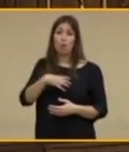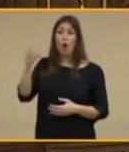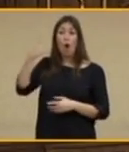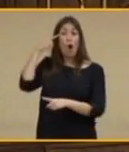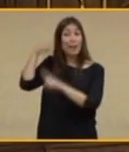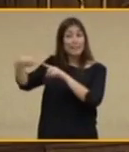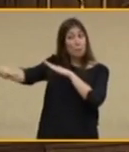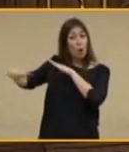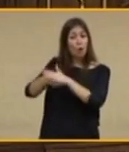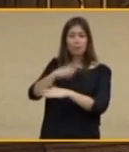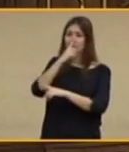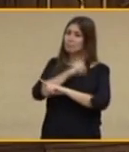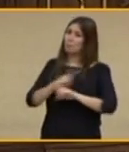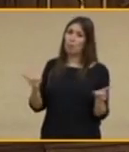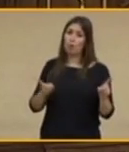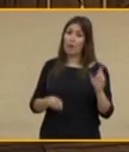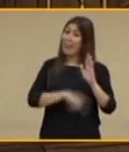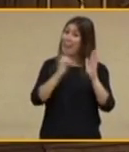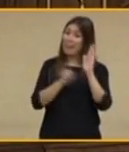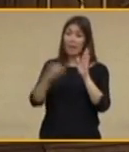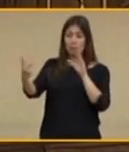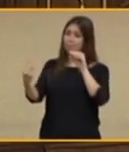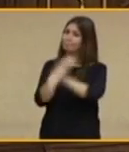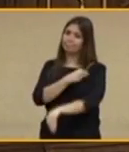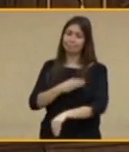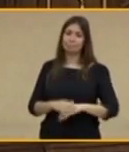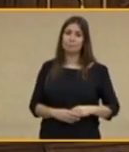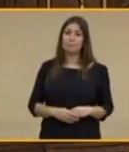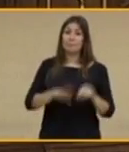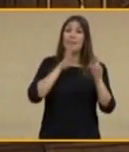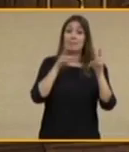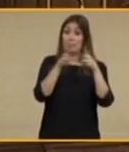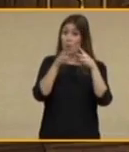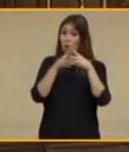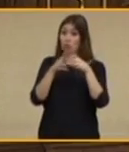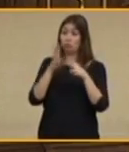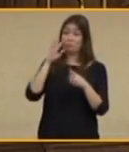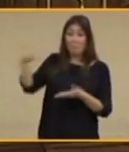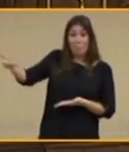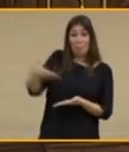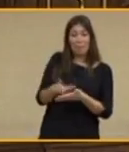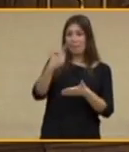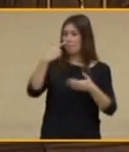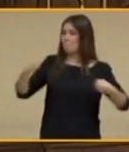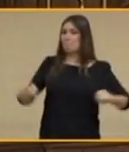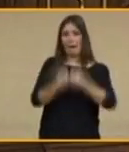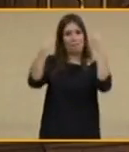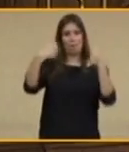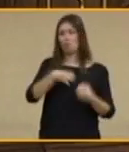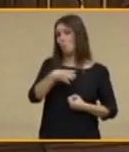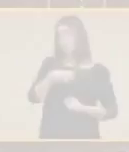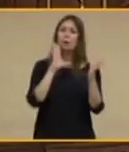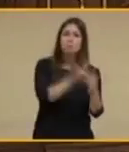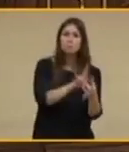conforme a la ley. Cualquiera de ambas cosas, a mi entender, choca abiertamente contra la